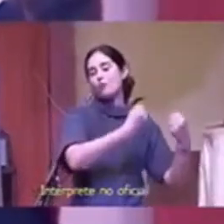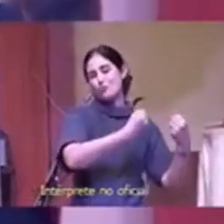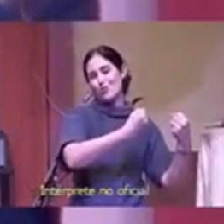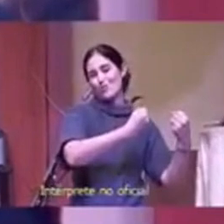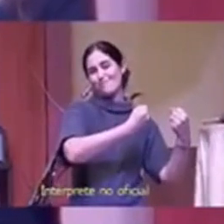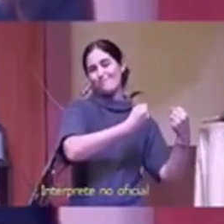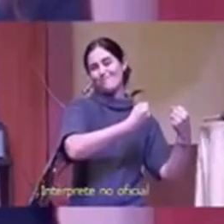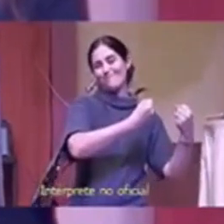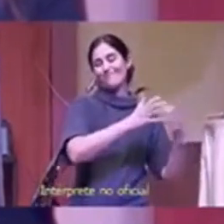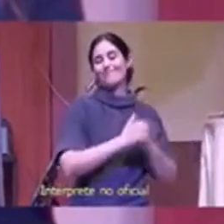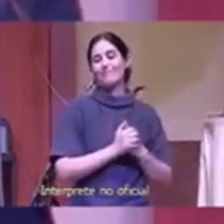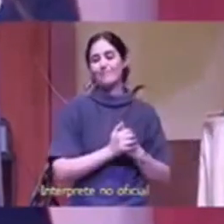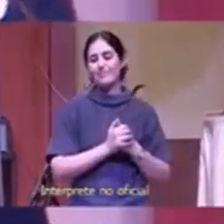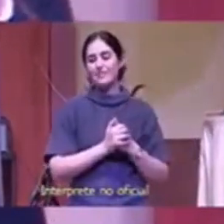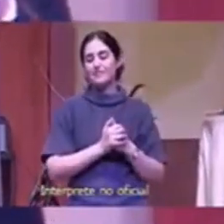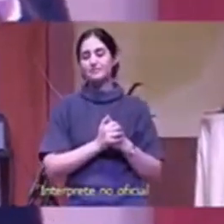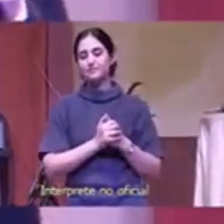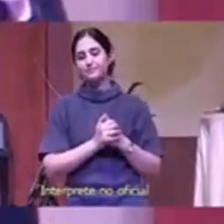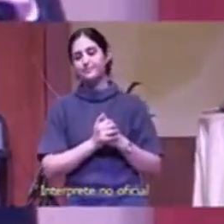ganarme la vida